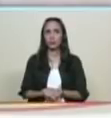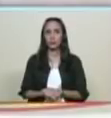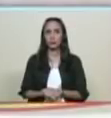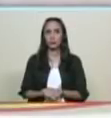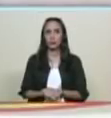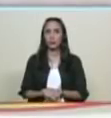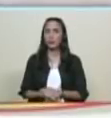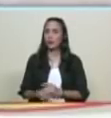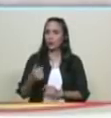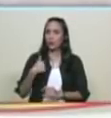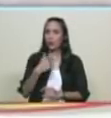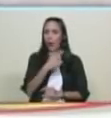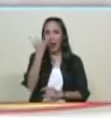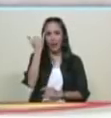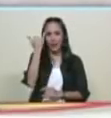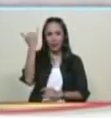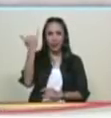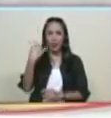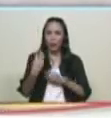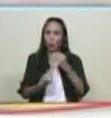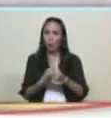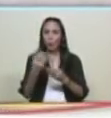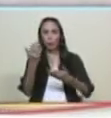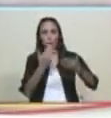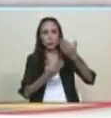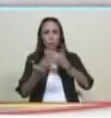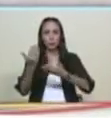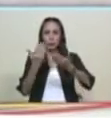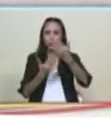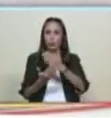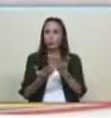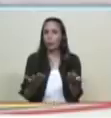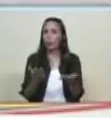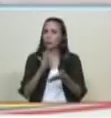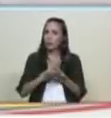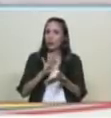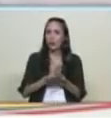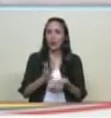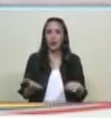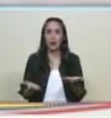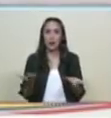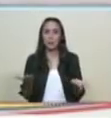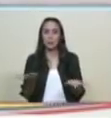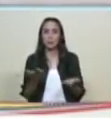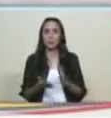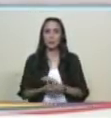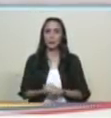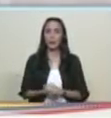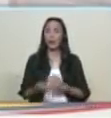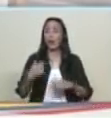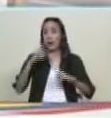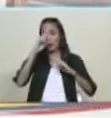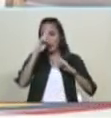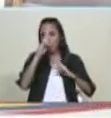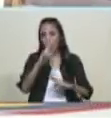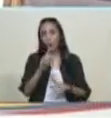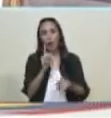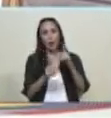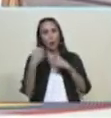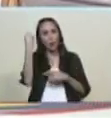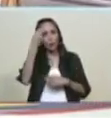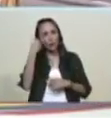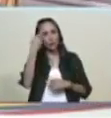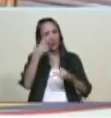creo en la convivencia de la diversidad de los distintos creo en el respeto del que piensa